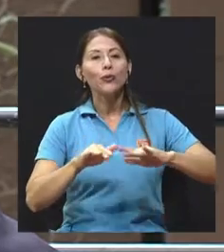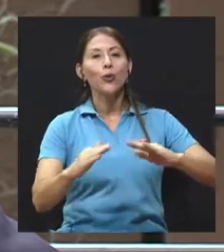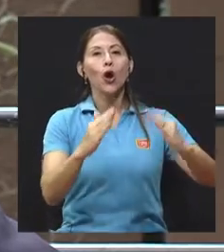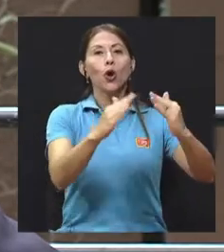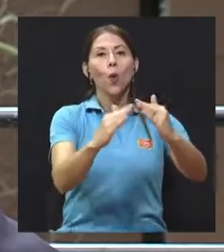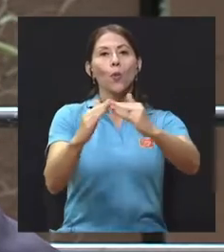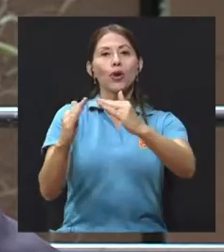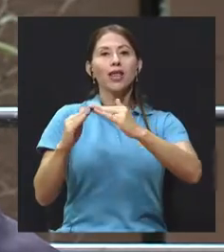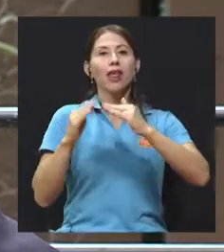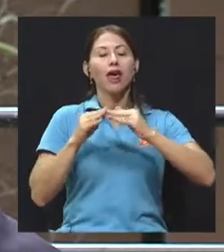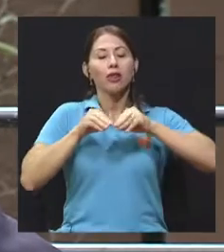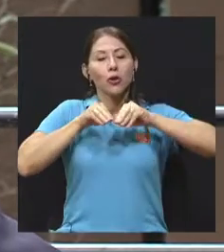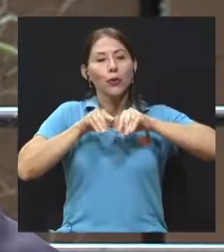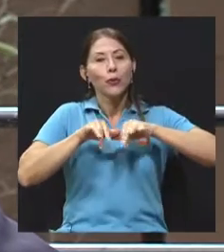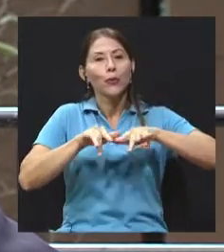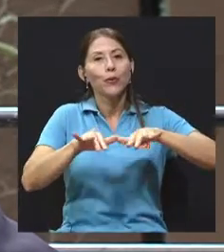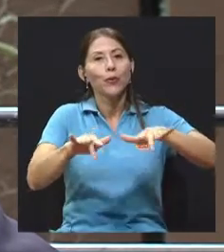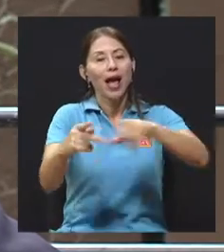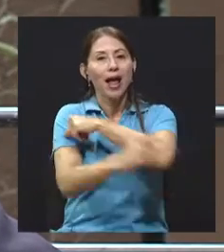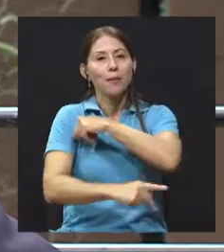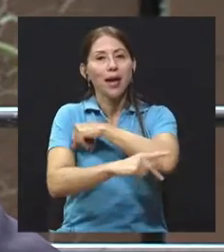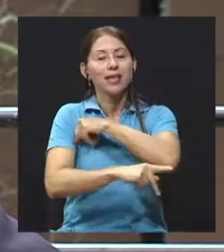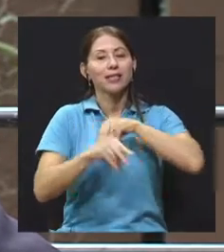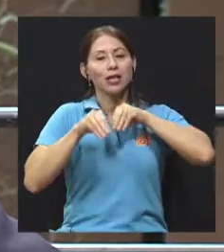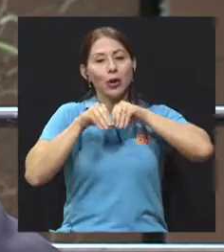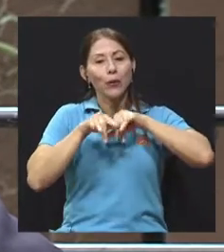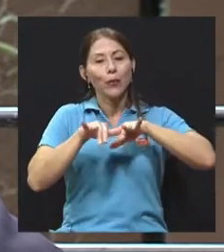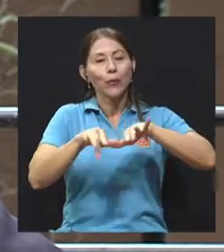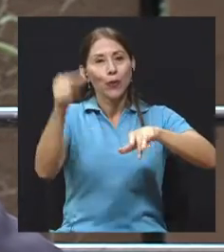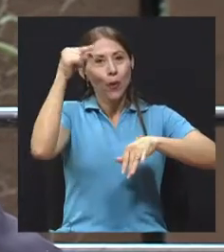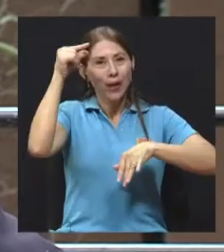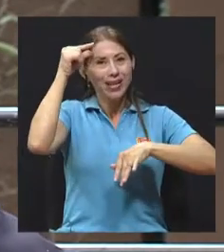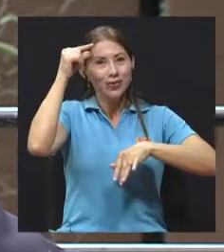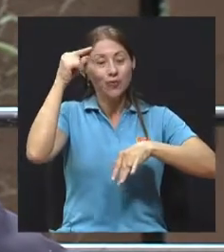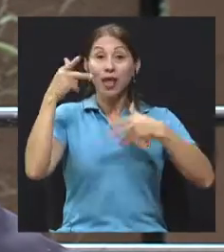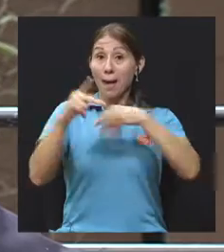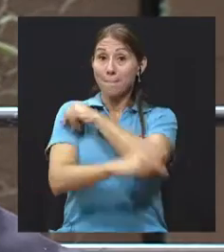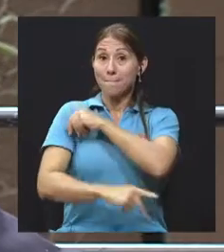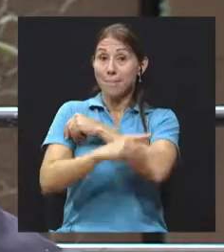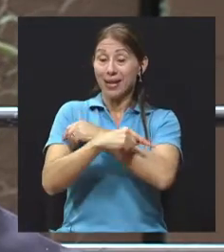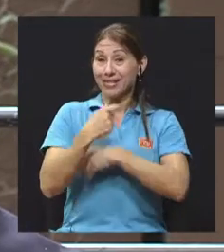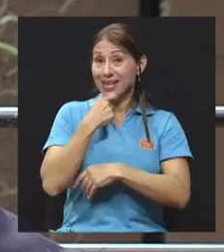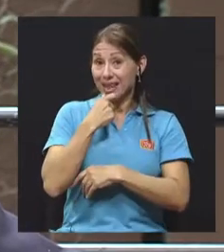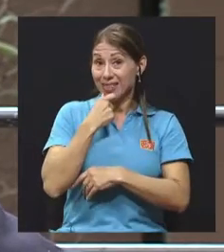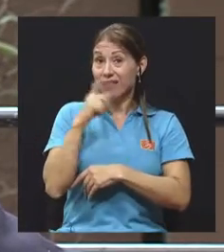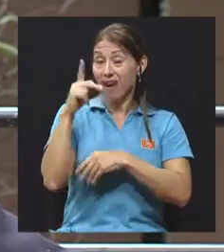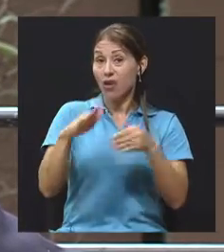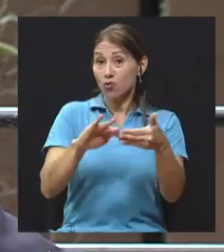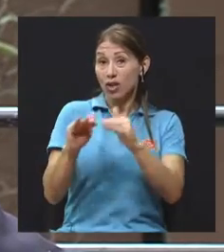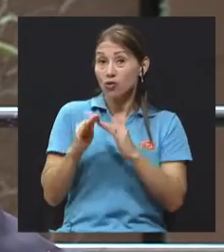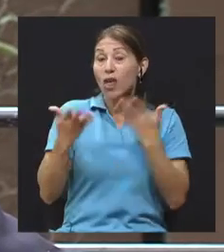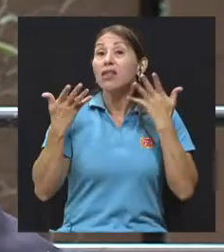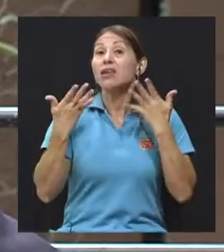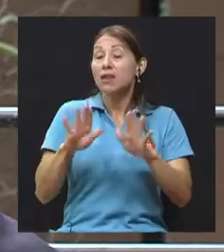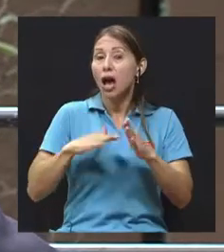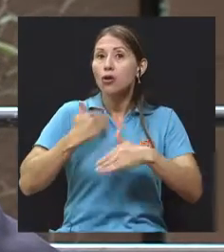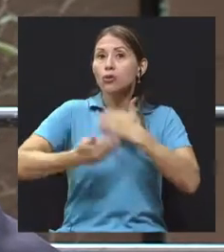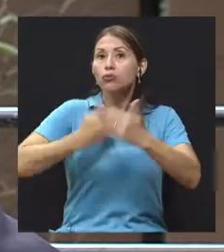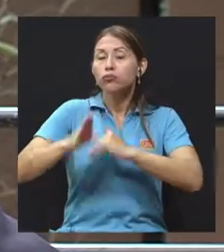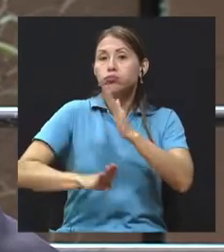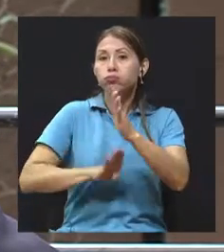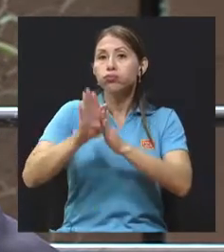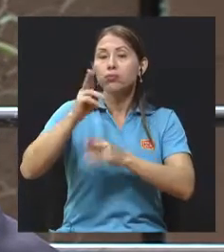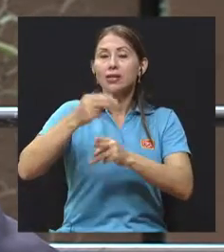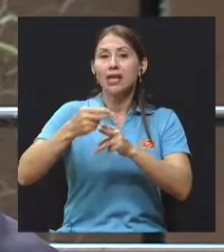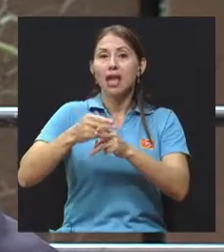hasta que llega al país y a la gobernación. Hay una ciudad en Inglaterra que ya tiene una evolución mucho mayor que las